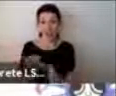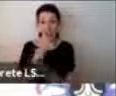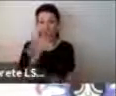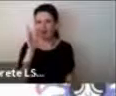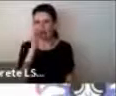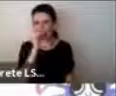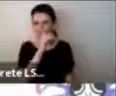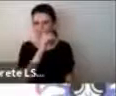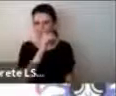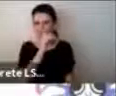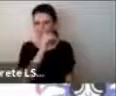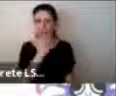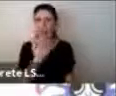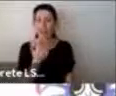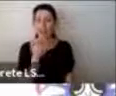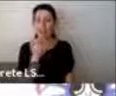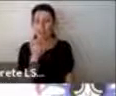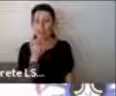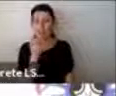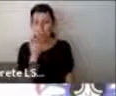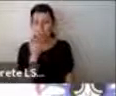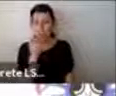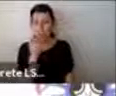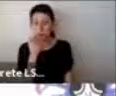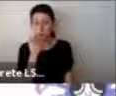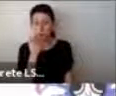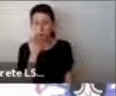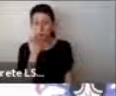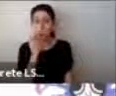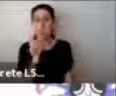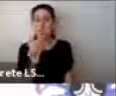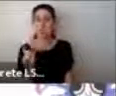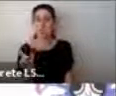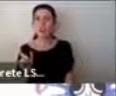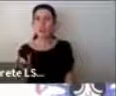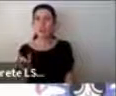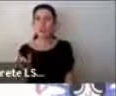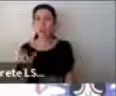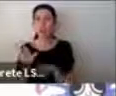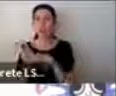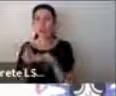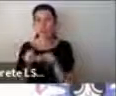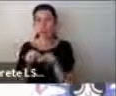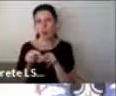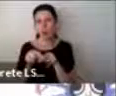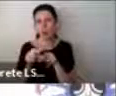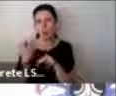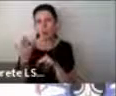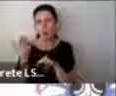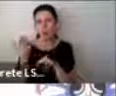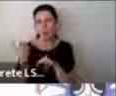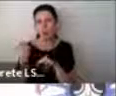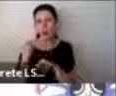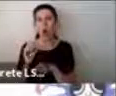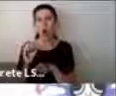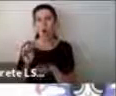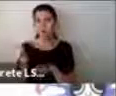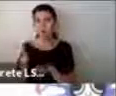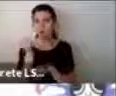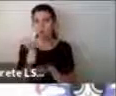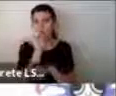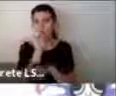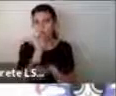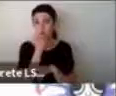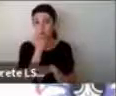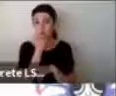también hay ideas o conceptos desactualizados o 100% errados acerca de